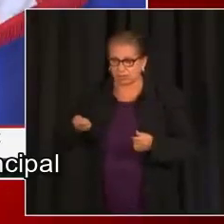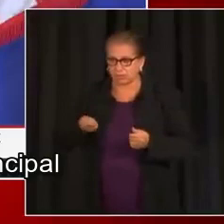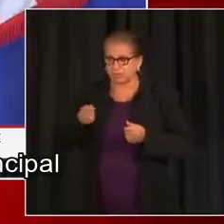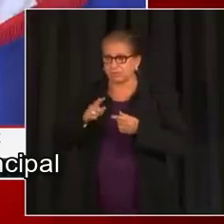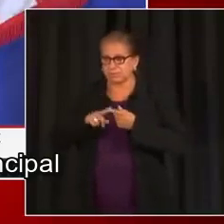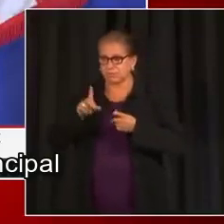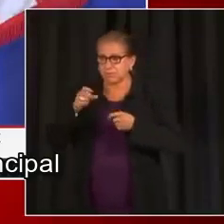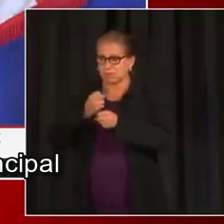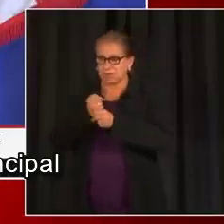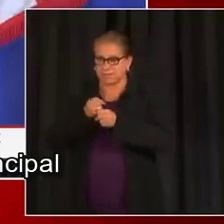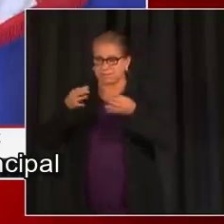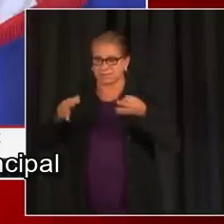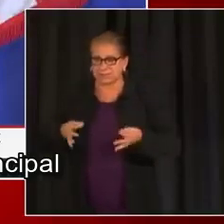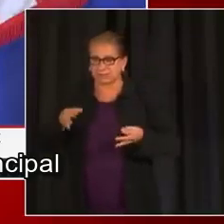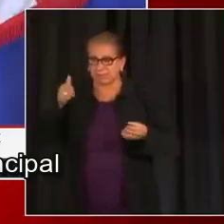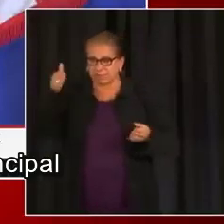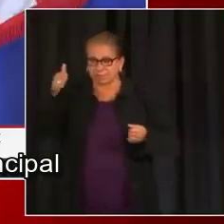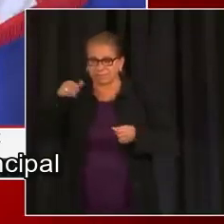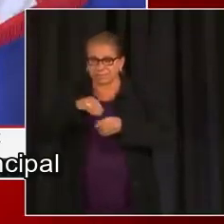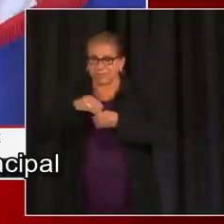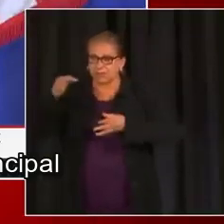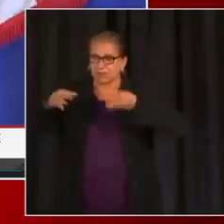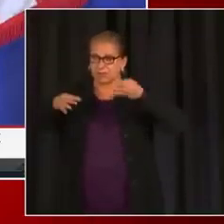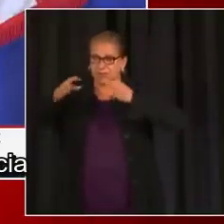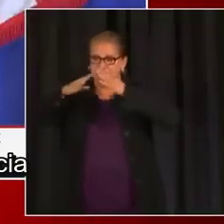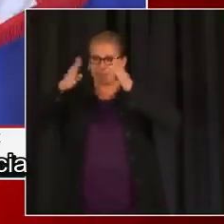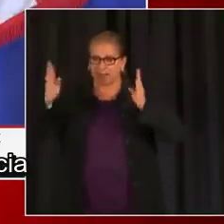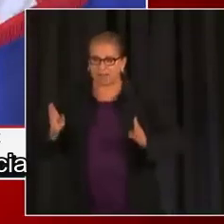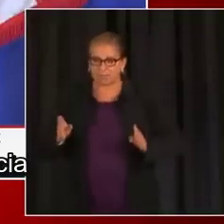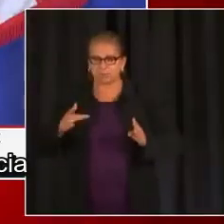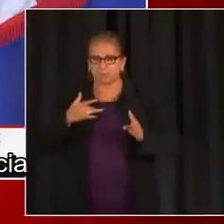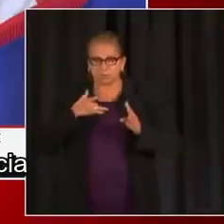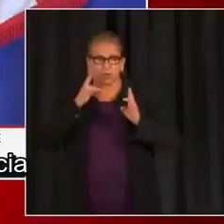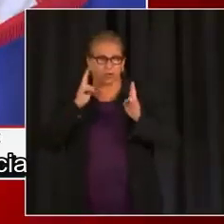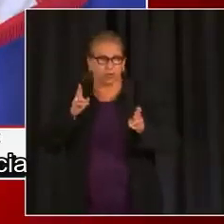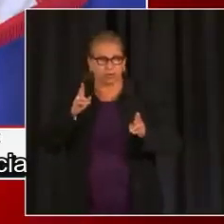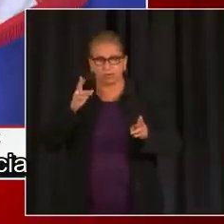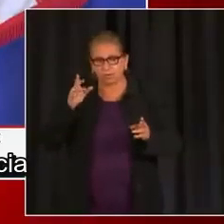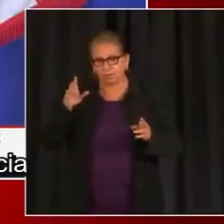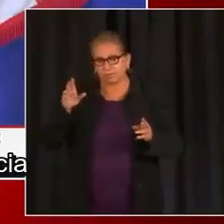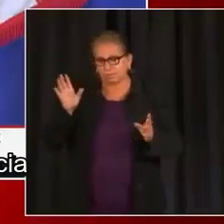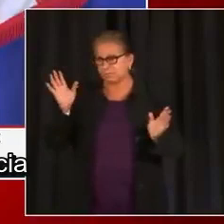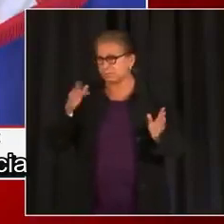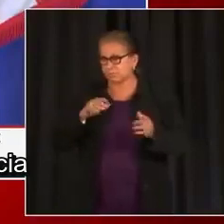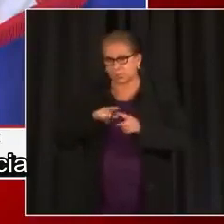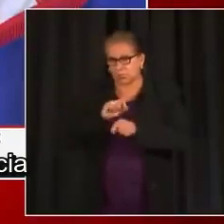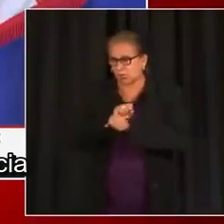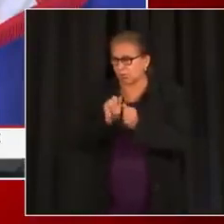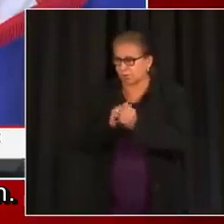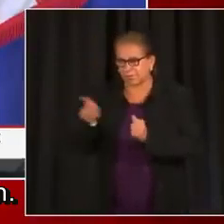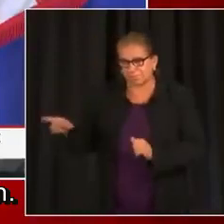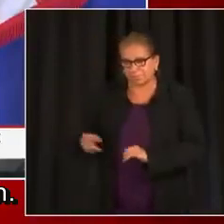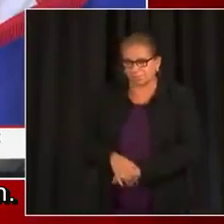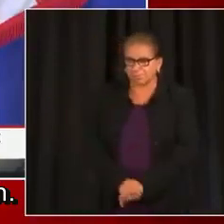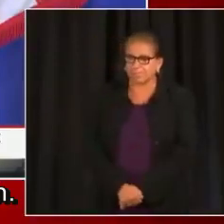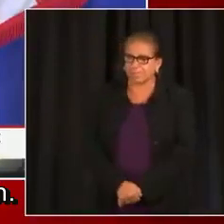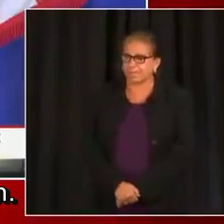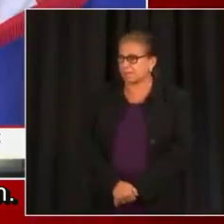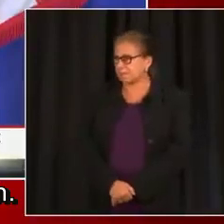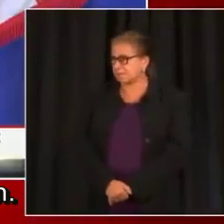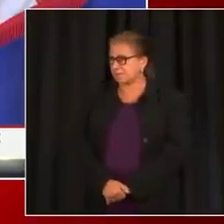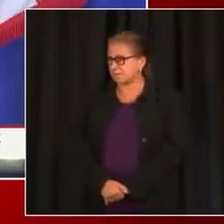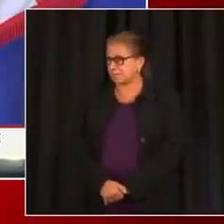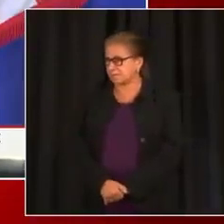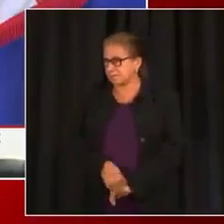a la jueza principal y a todos los jueces, pero también hay un sentido de urgencia que yo siento y que esperaría que ellos